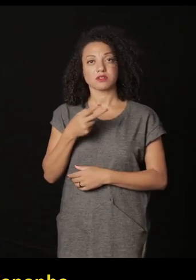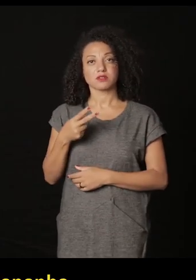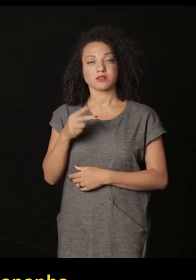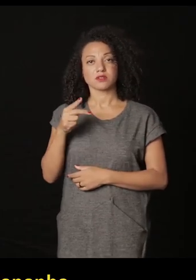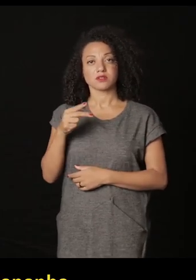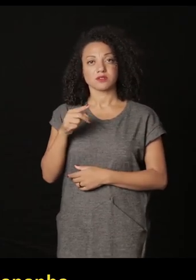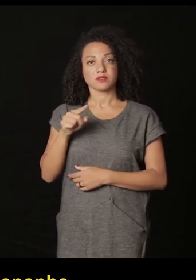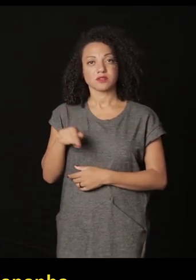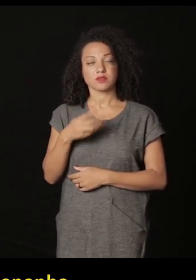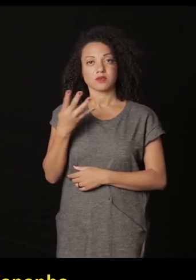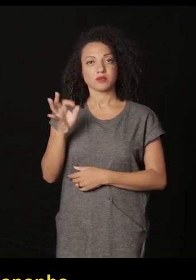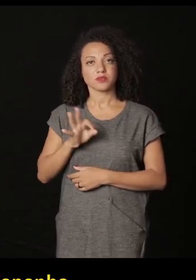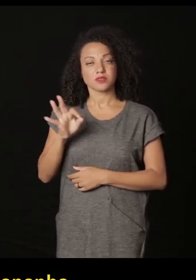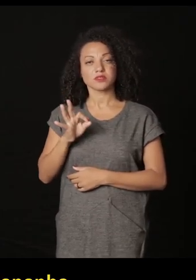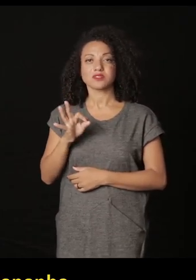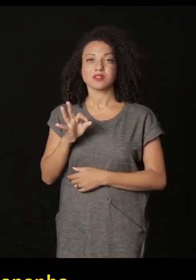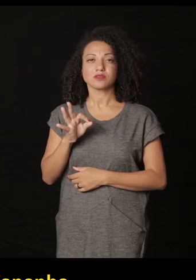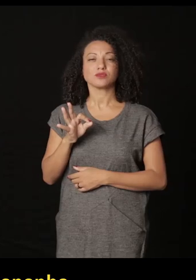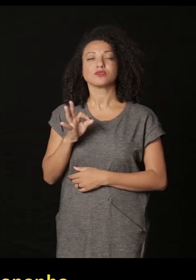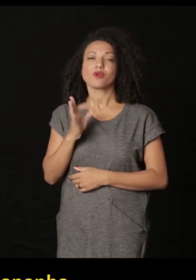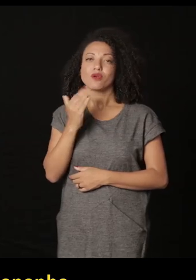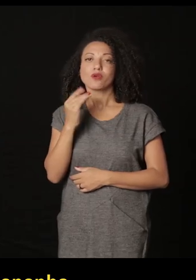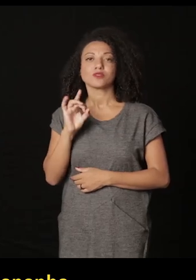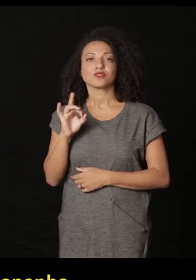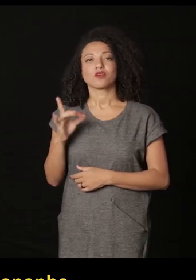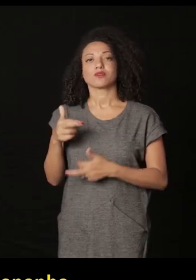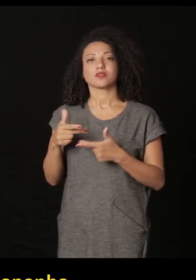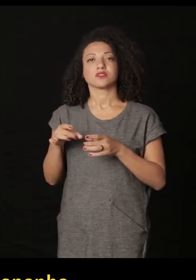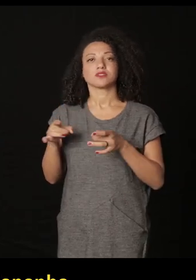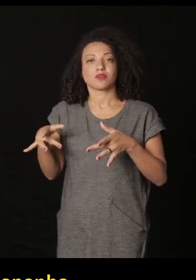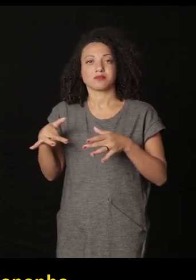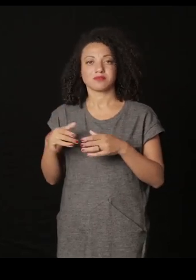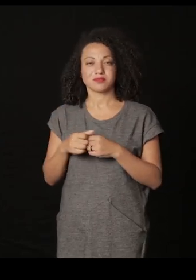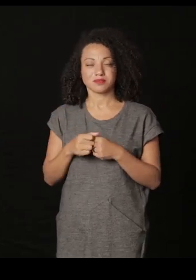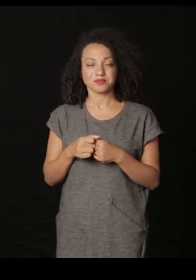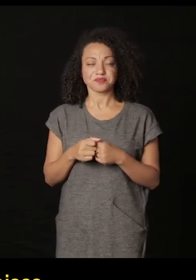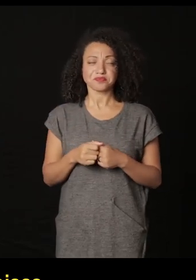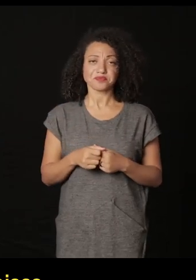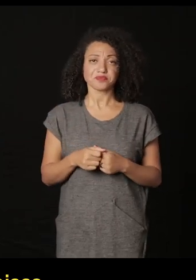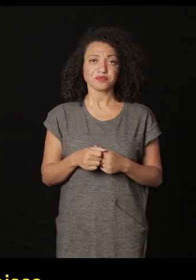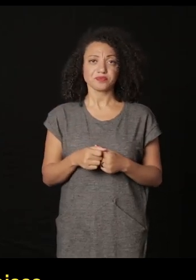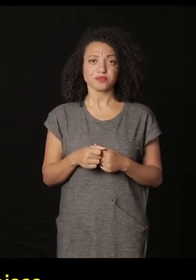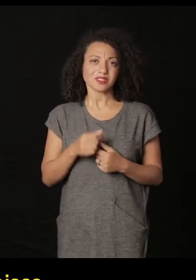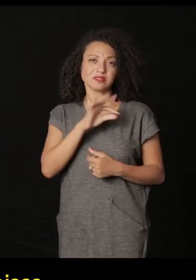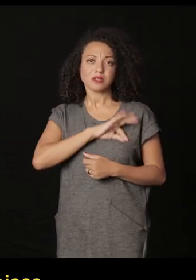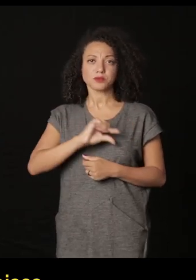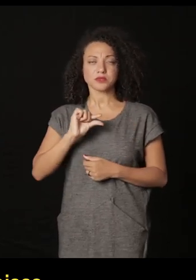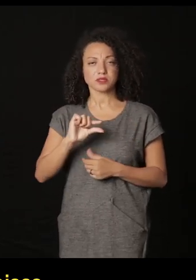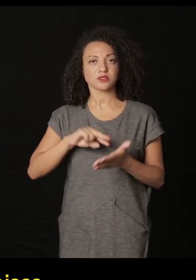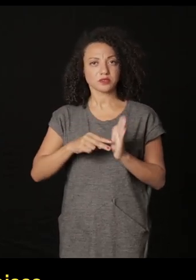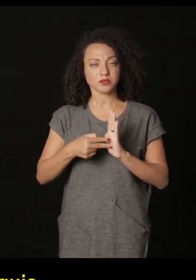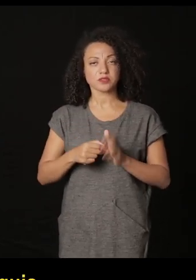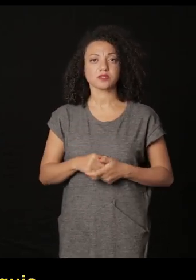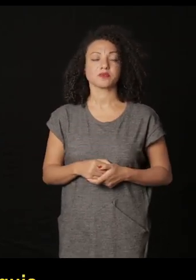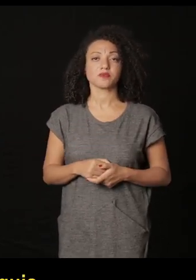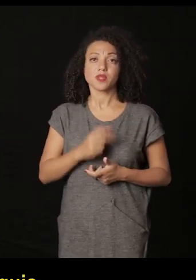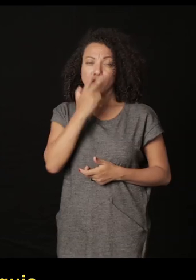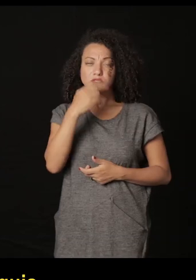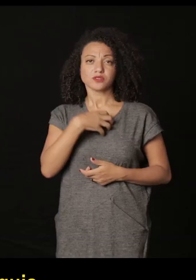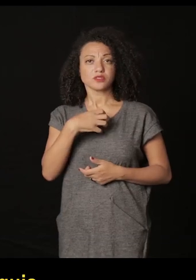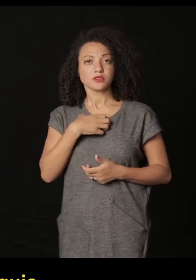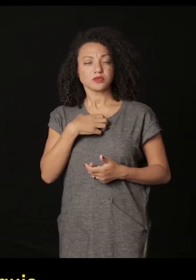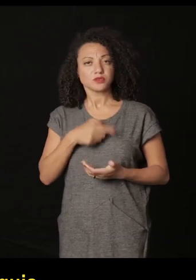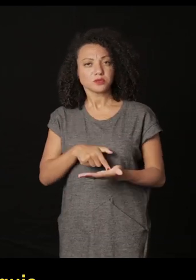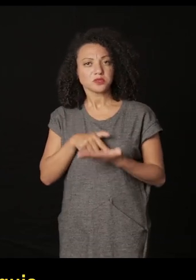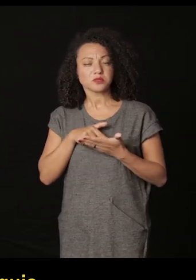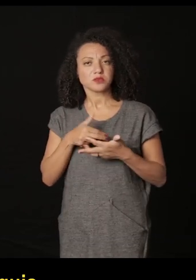Ahora, el 32,4% de la sociedad en España come de las migallas. Bueno, esa forma de ver las cosas, creo que también